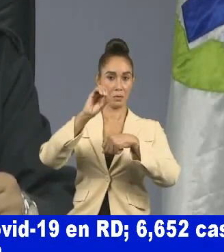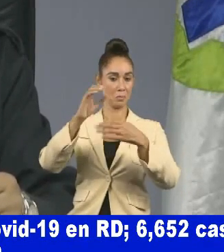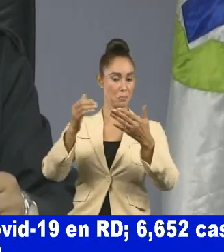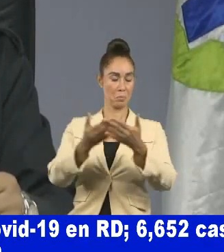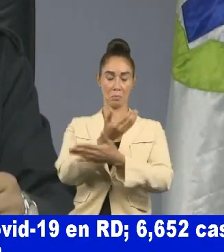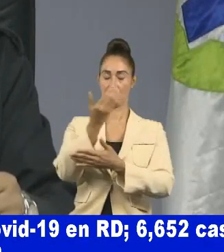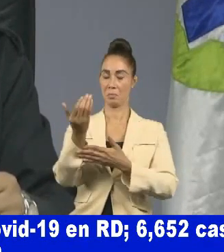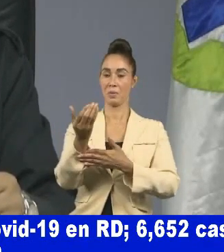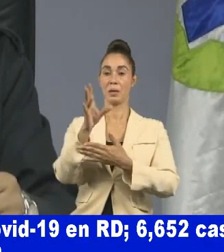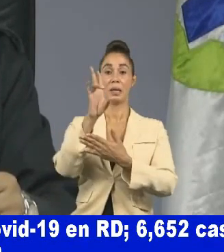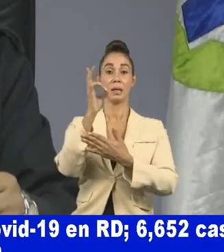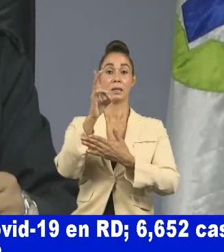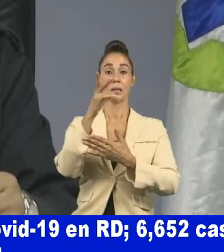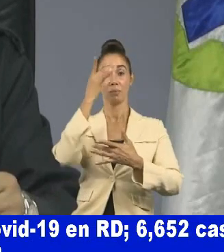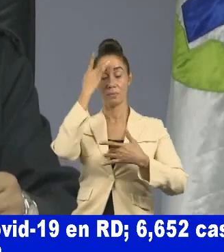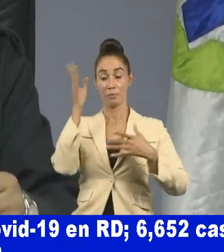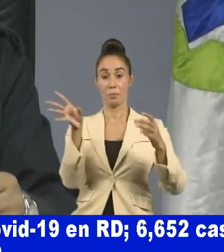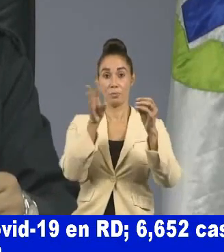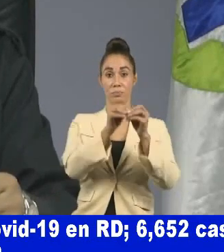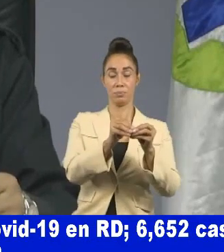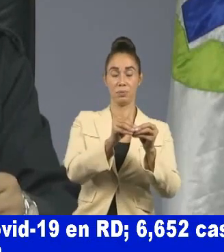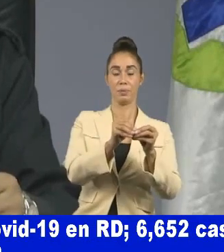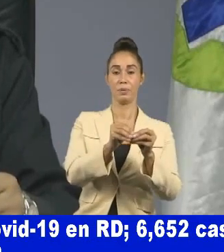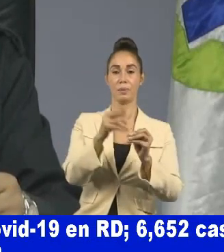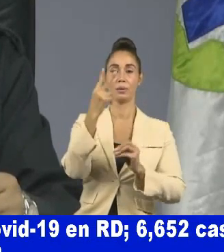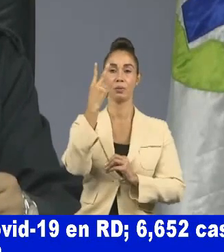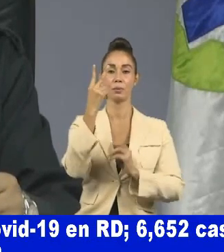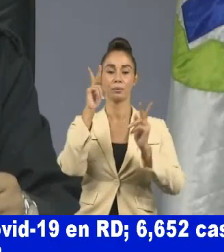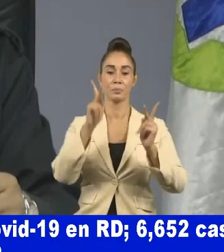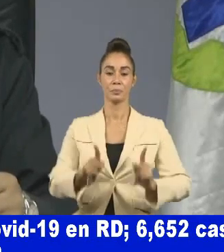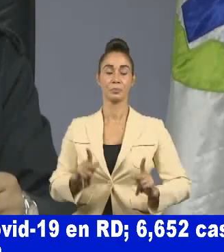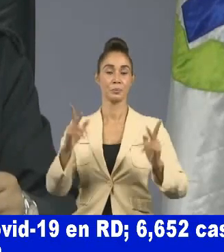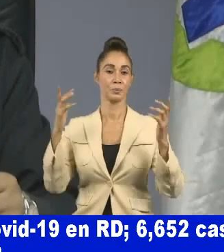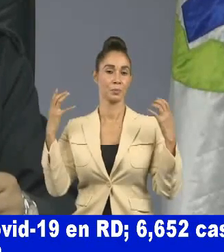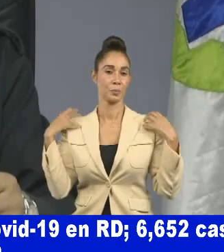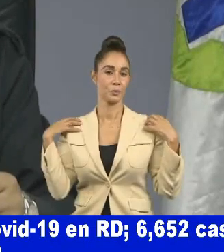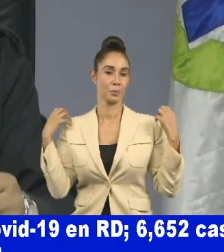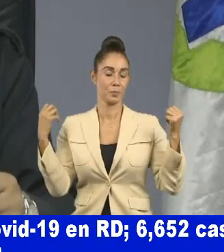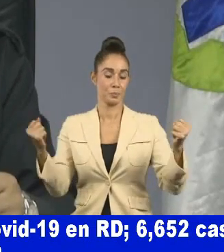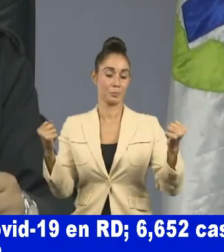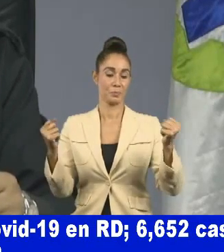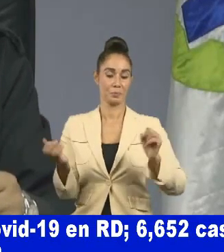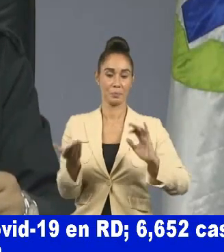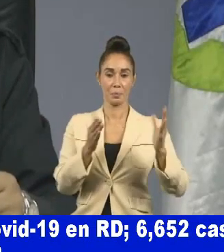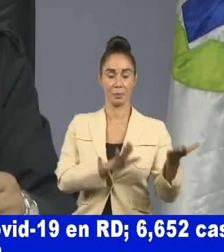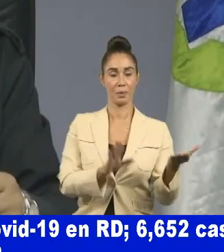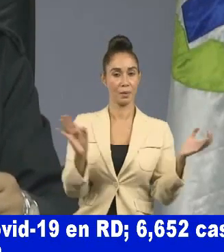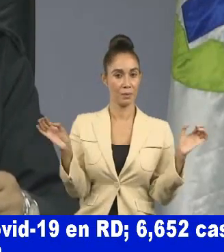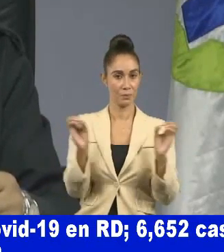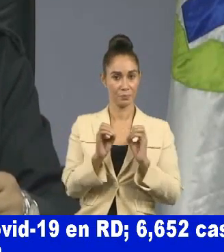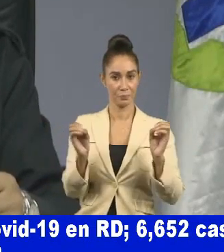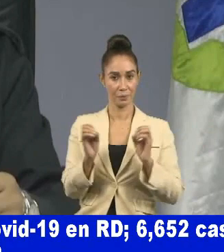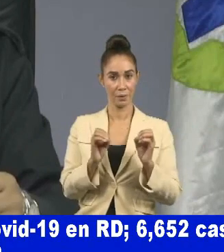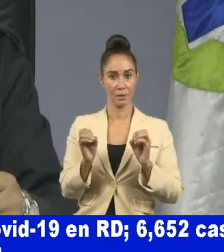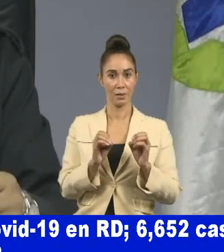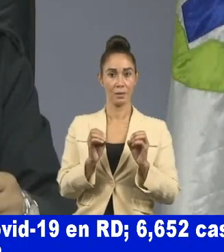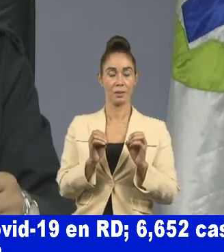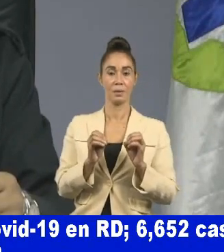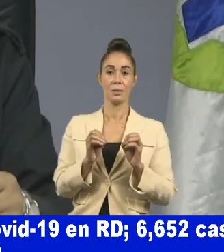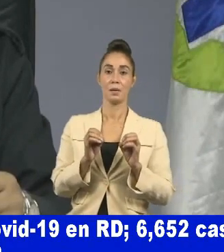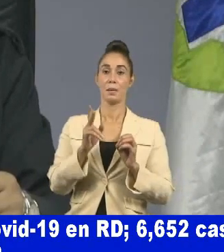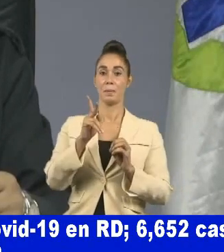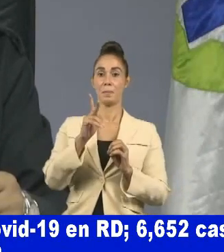nuevos 17 acumulados 2 recuperados 0 fallecimiento Pedernales